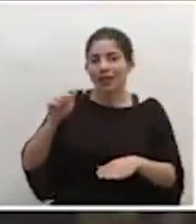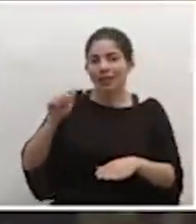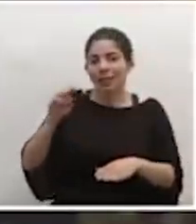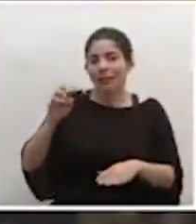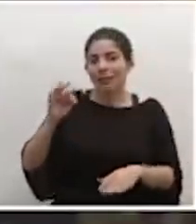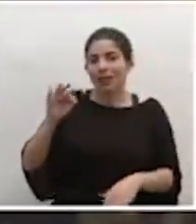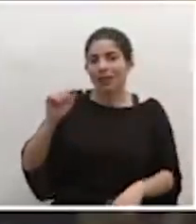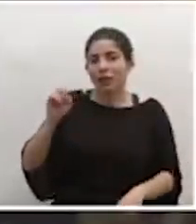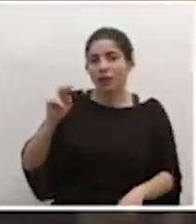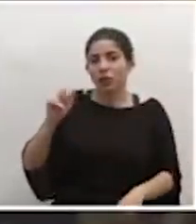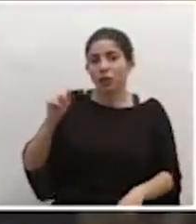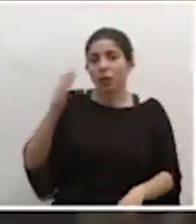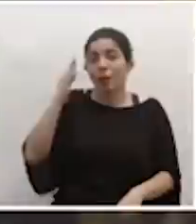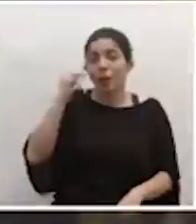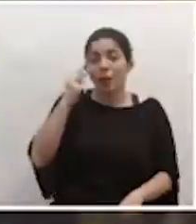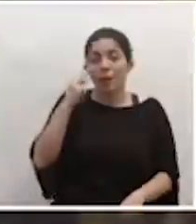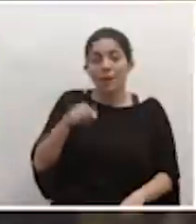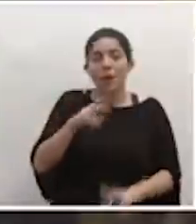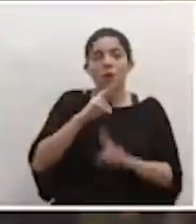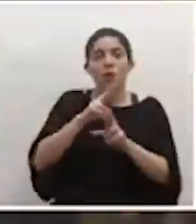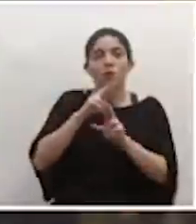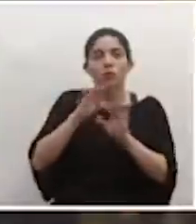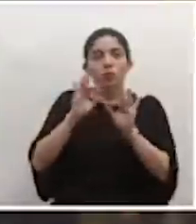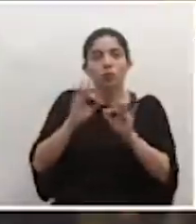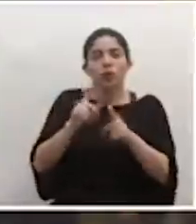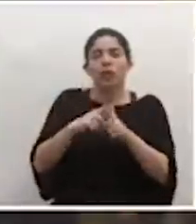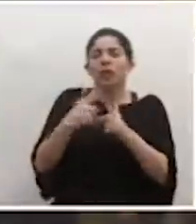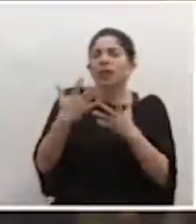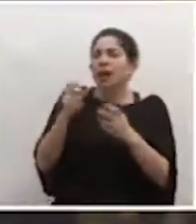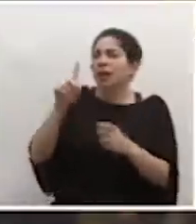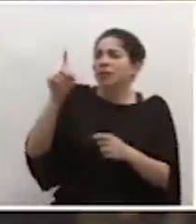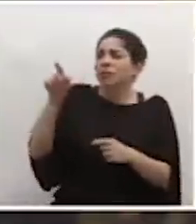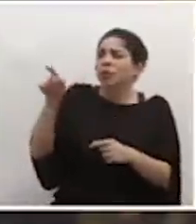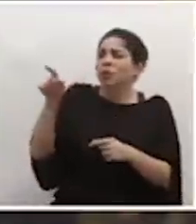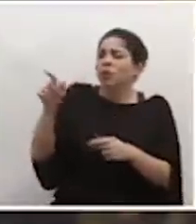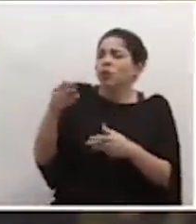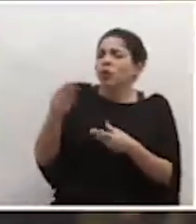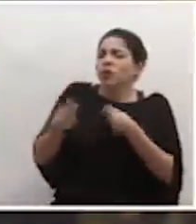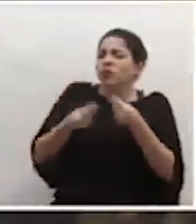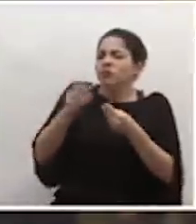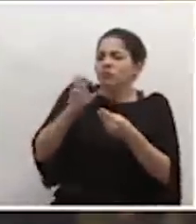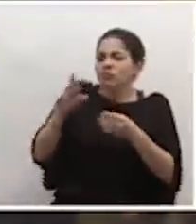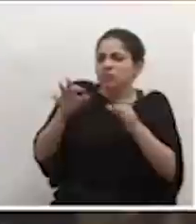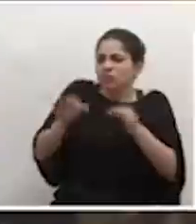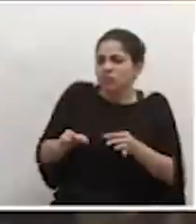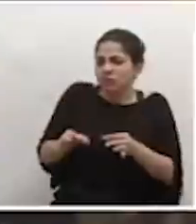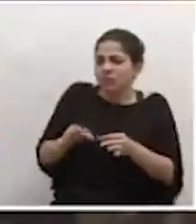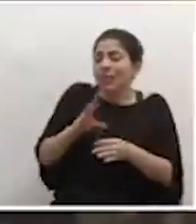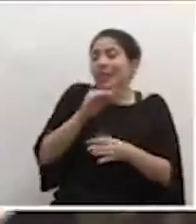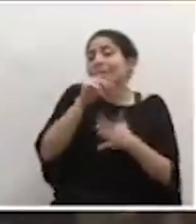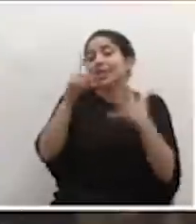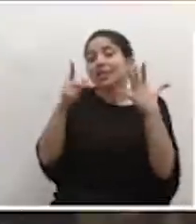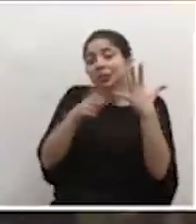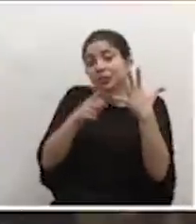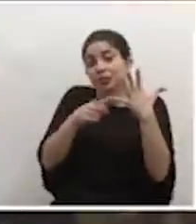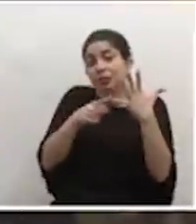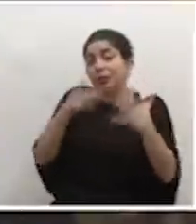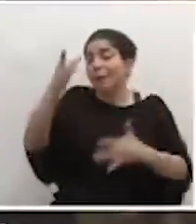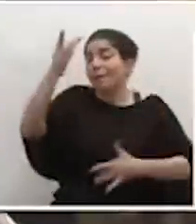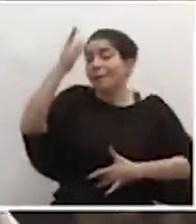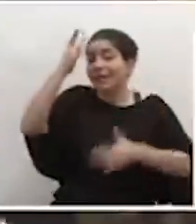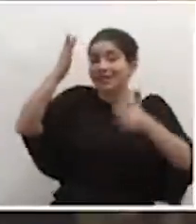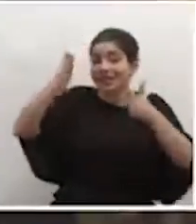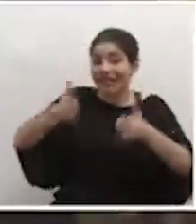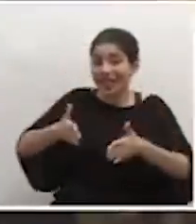resultados eficientes. Entonces, quiero saber al respecto qué decisión ha tomado Costa Rica. Y finalmente, don Daniel, los pacientes